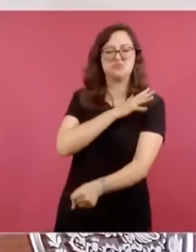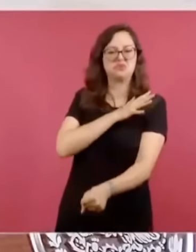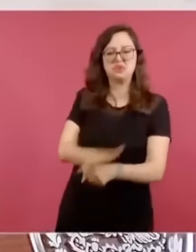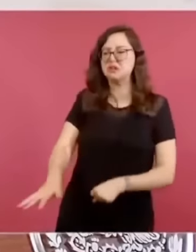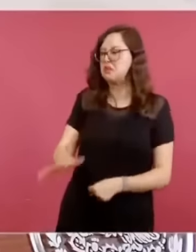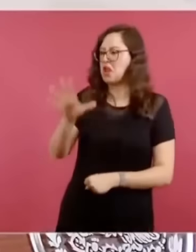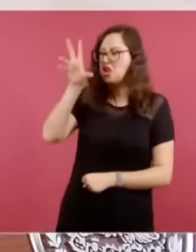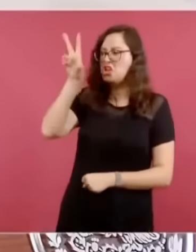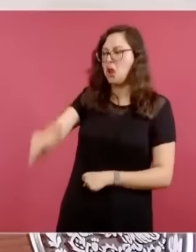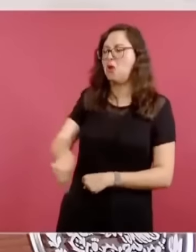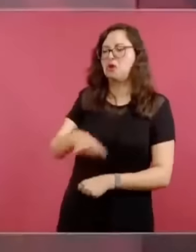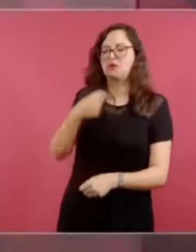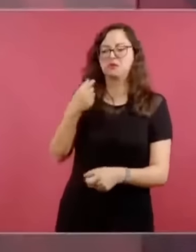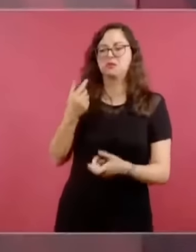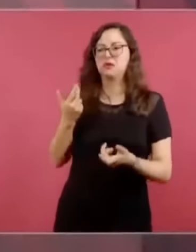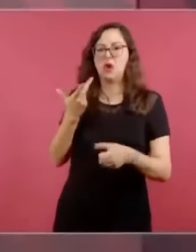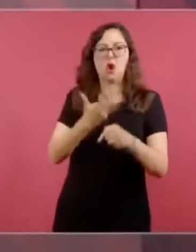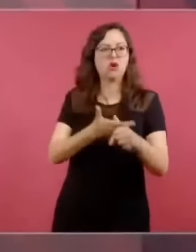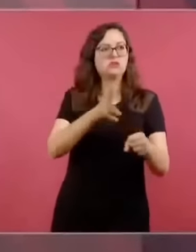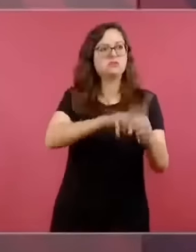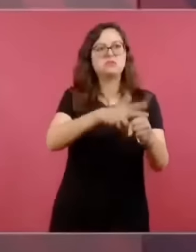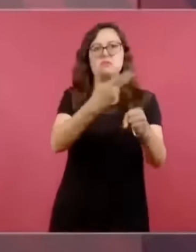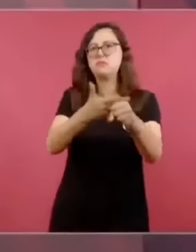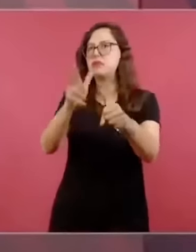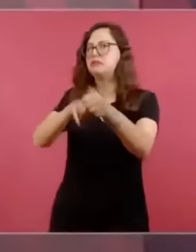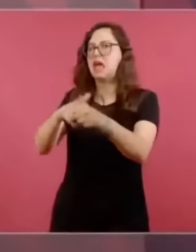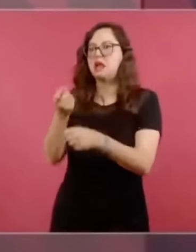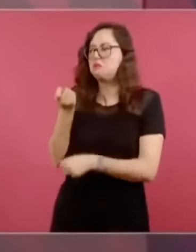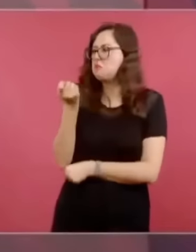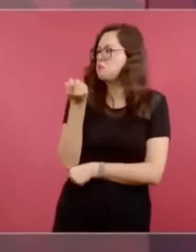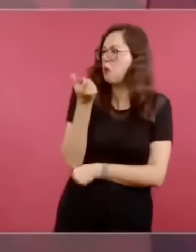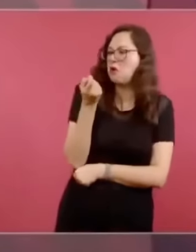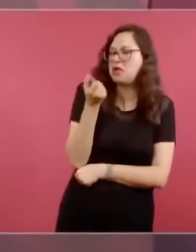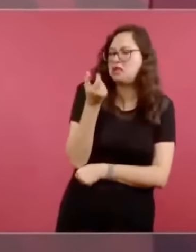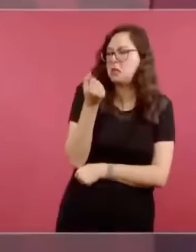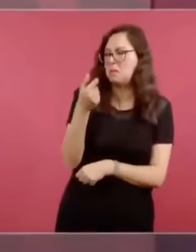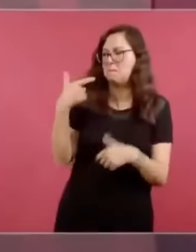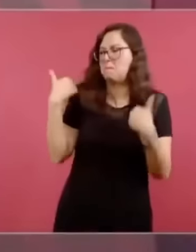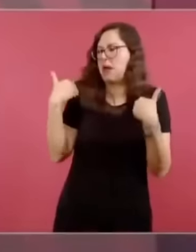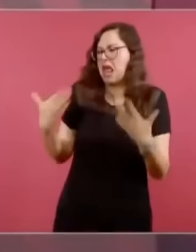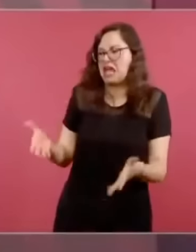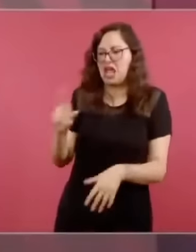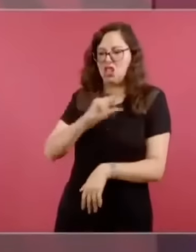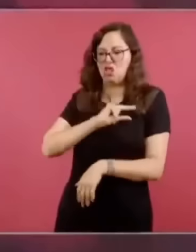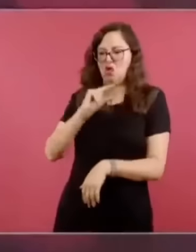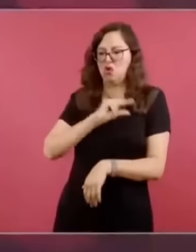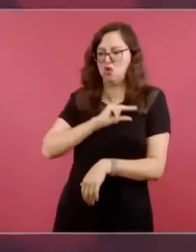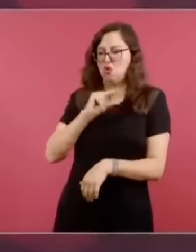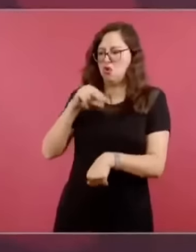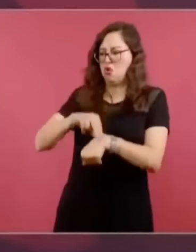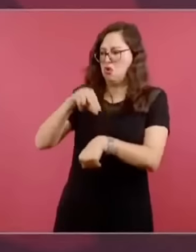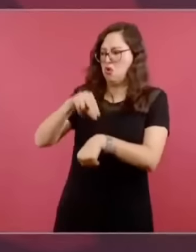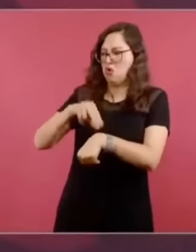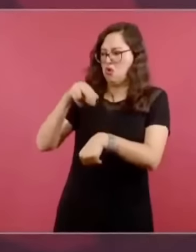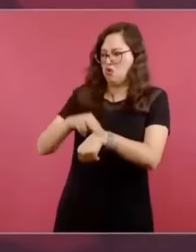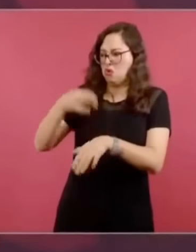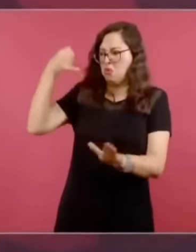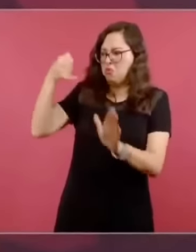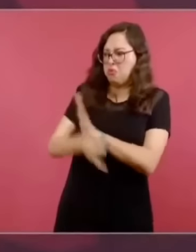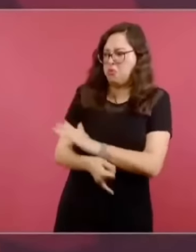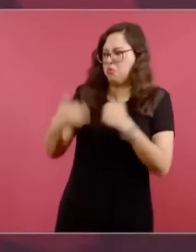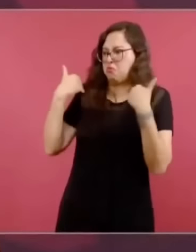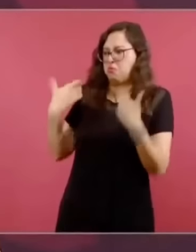las becas y tener más especialistas. Increíble, no querían